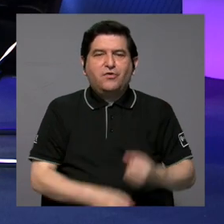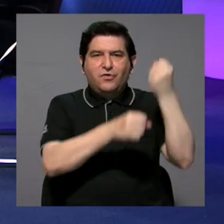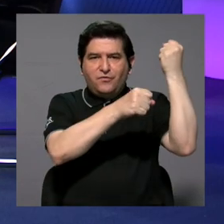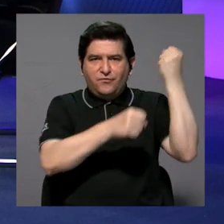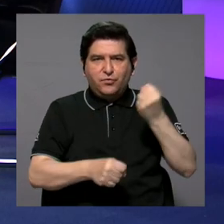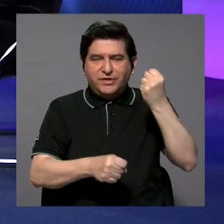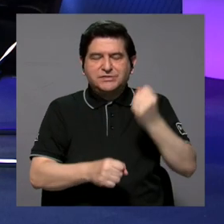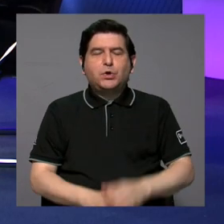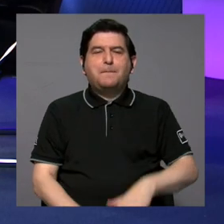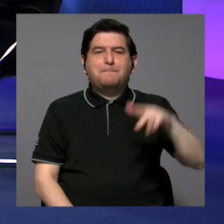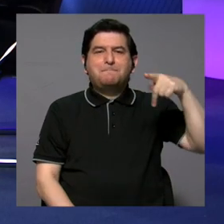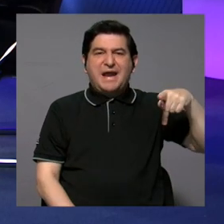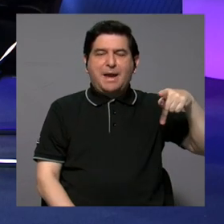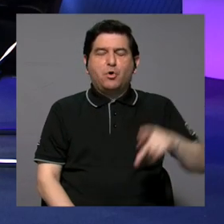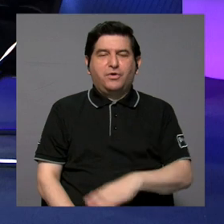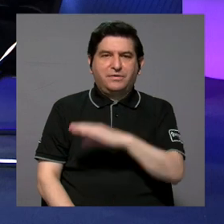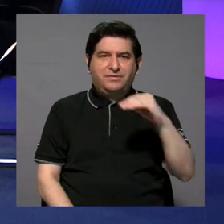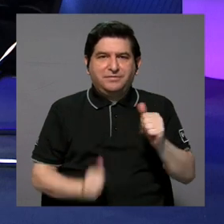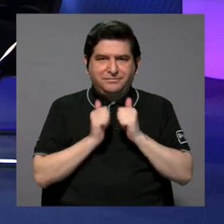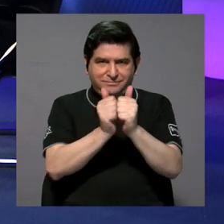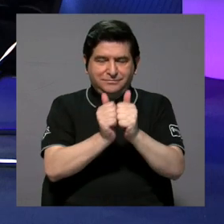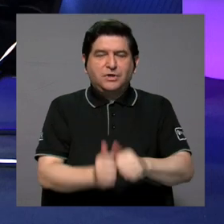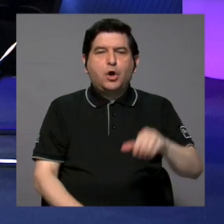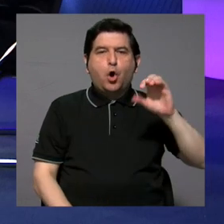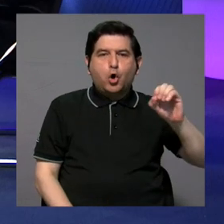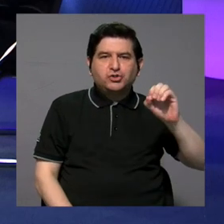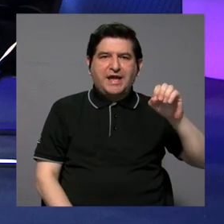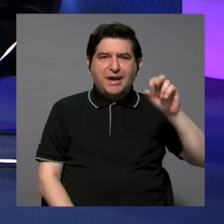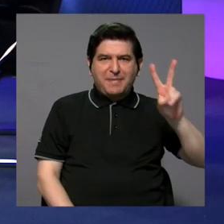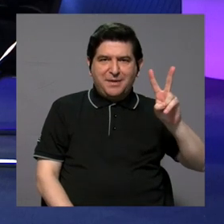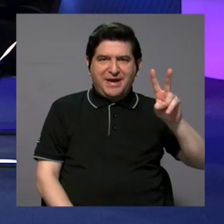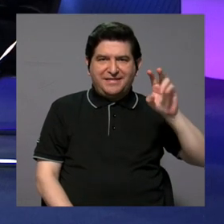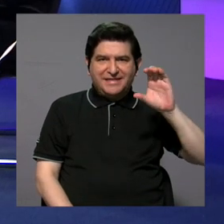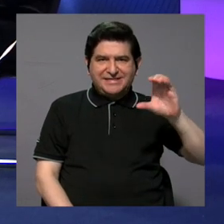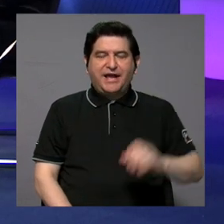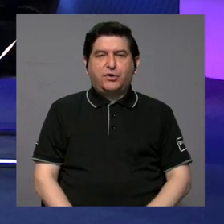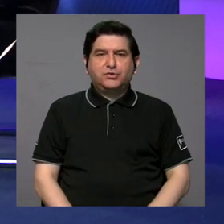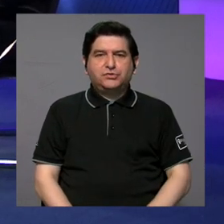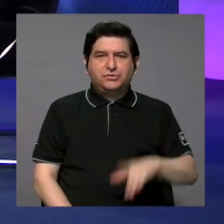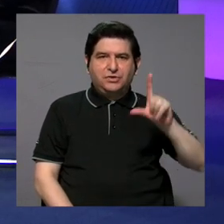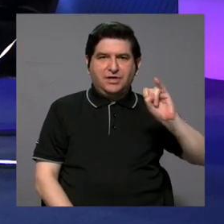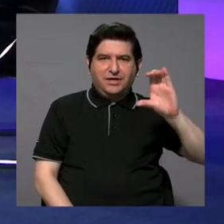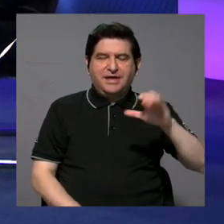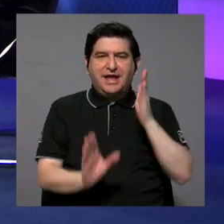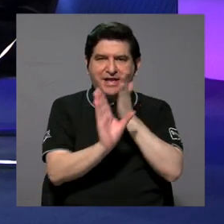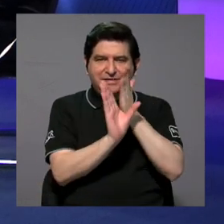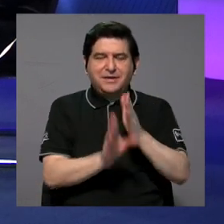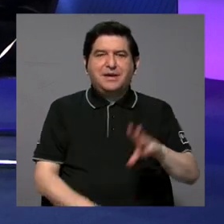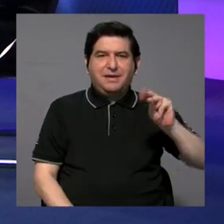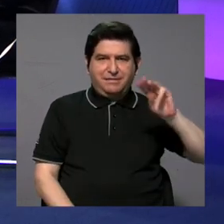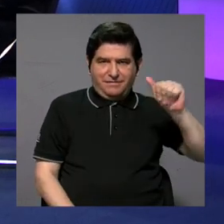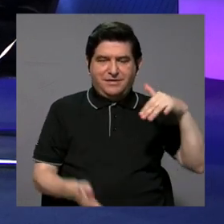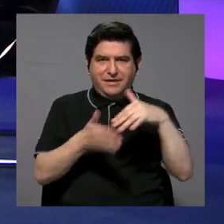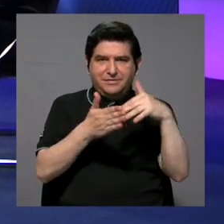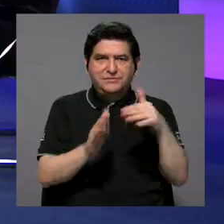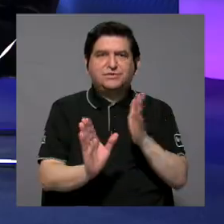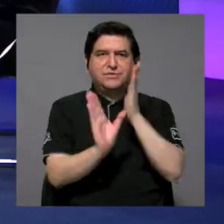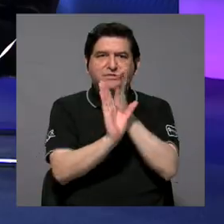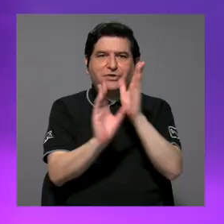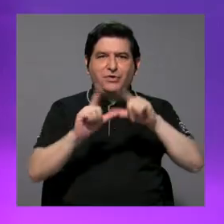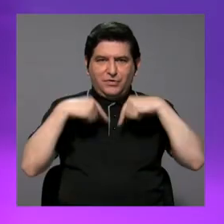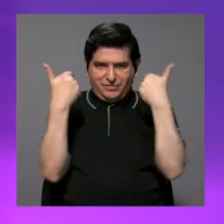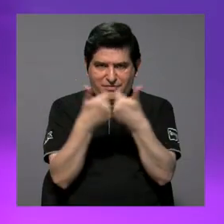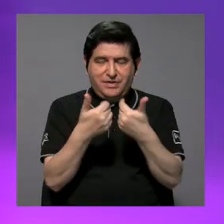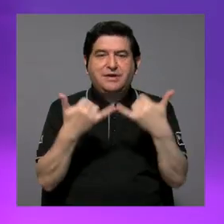Fundación Pan y Amor. Y la acompaña el señor Oscar Valverde Cerros, quien es licenciado en psicología y máster en estudios de psicología grupal,